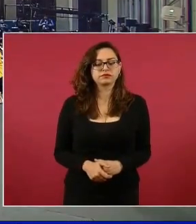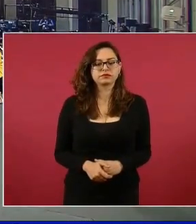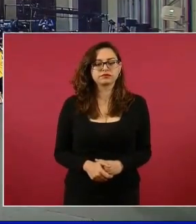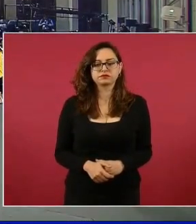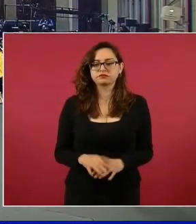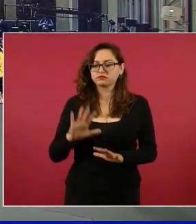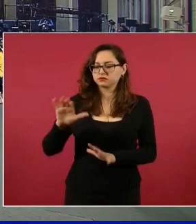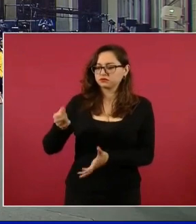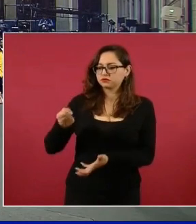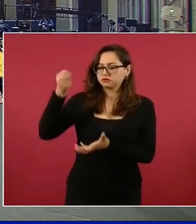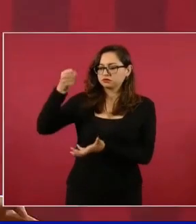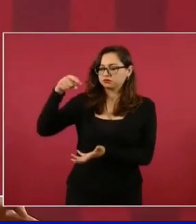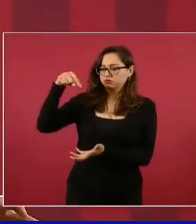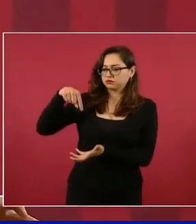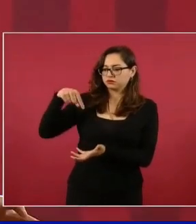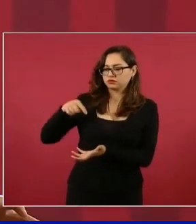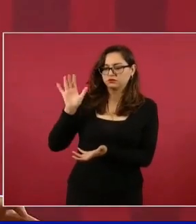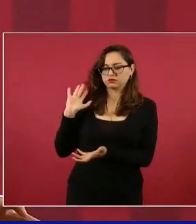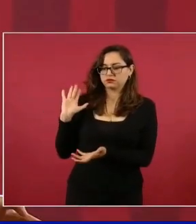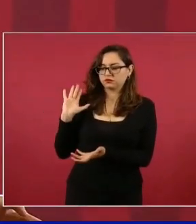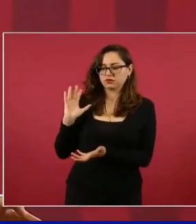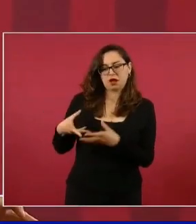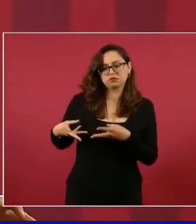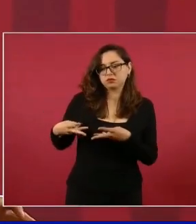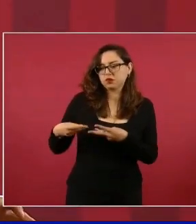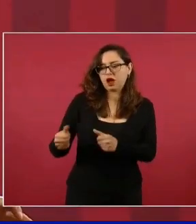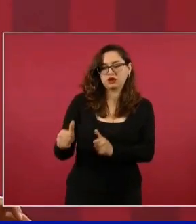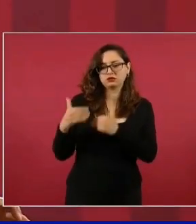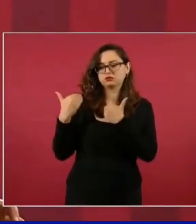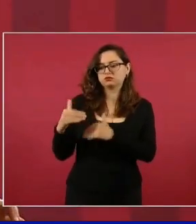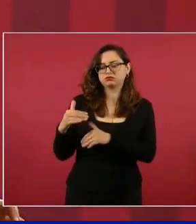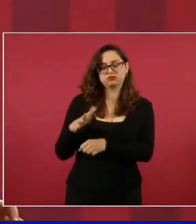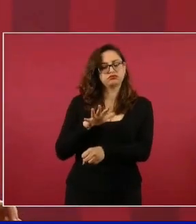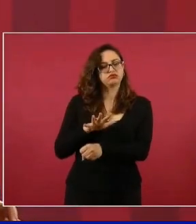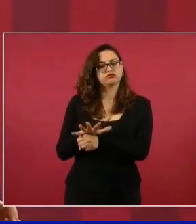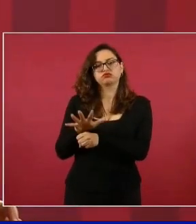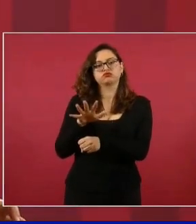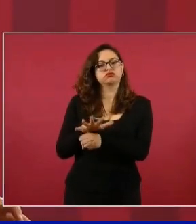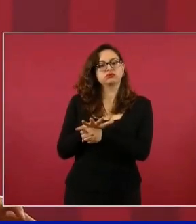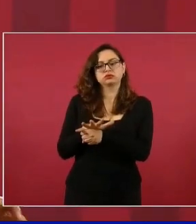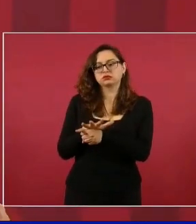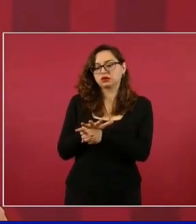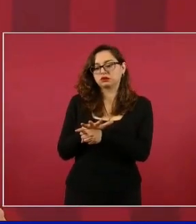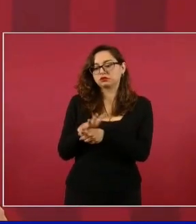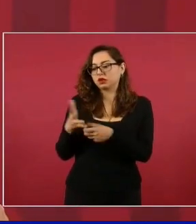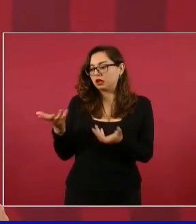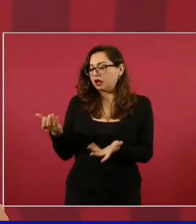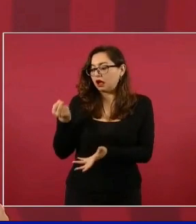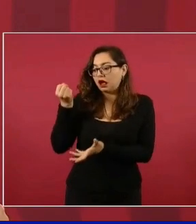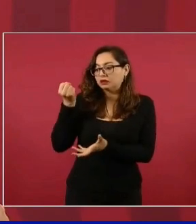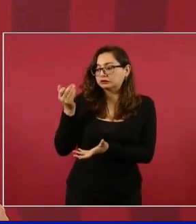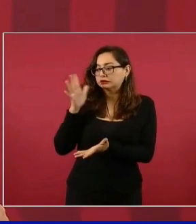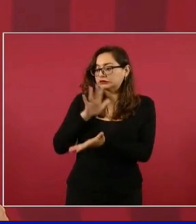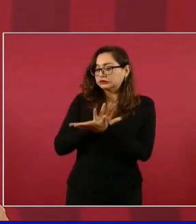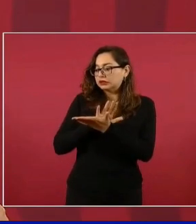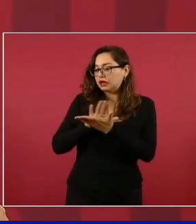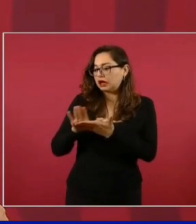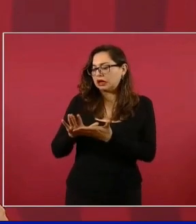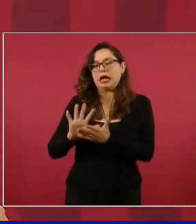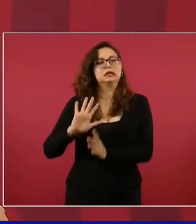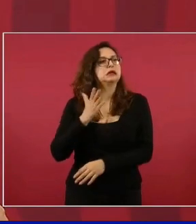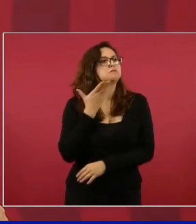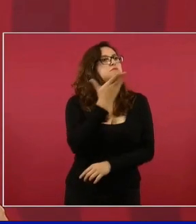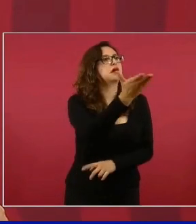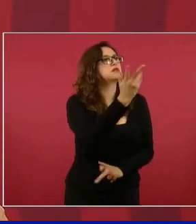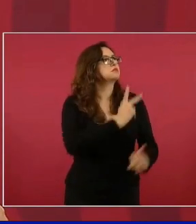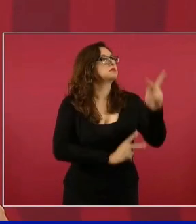más de lo posible o del ingreso.